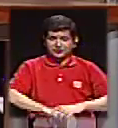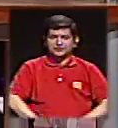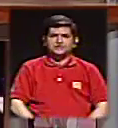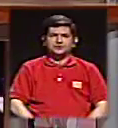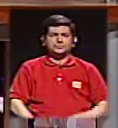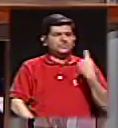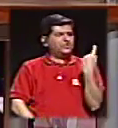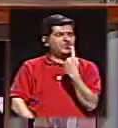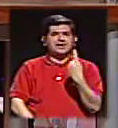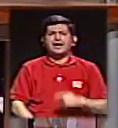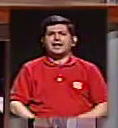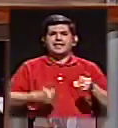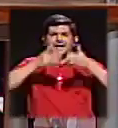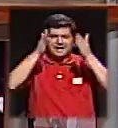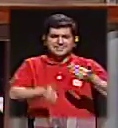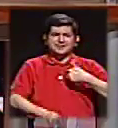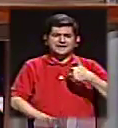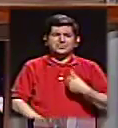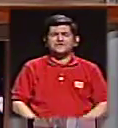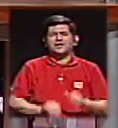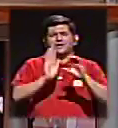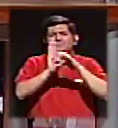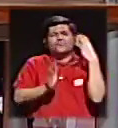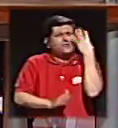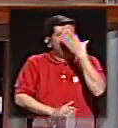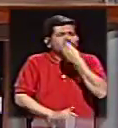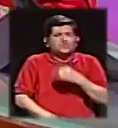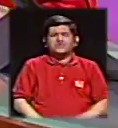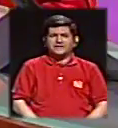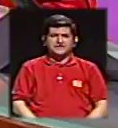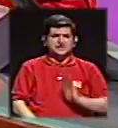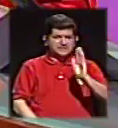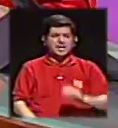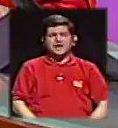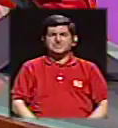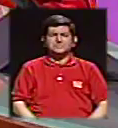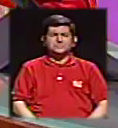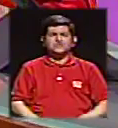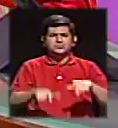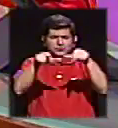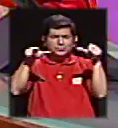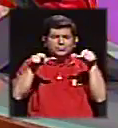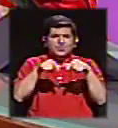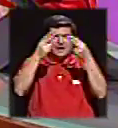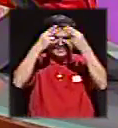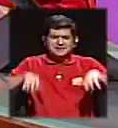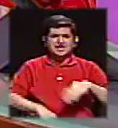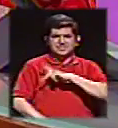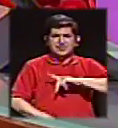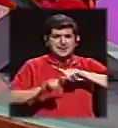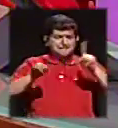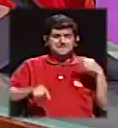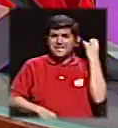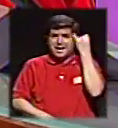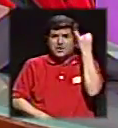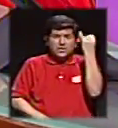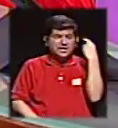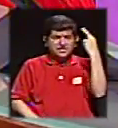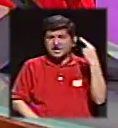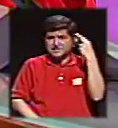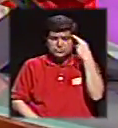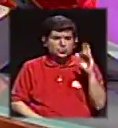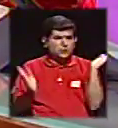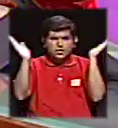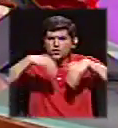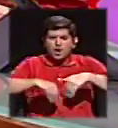cada uno de los candidatos tiene fotos muy bonitas en sus cuentas personales. Pero no hay ideas ni hay reflexiones potentes en el